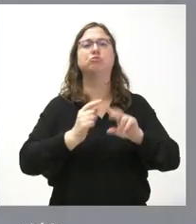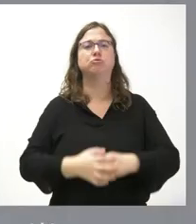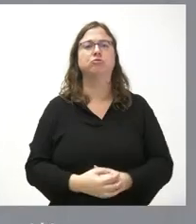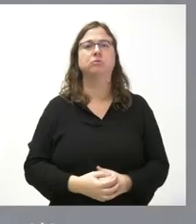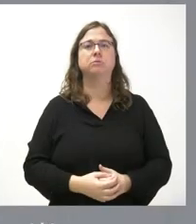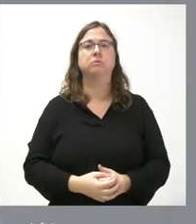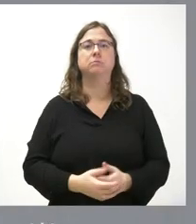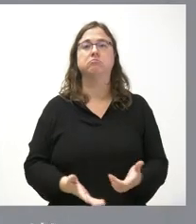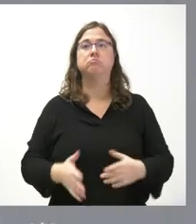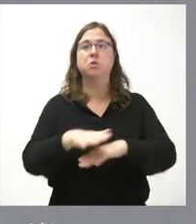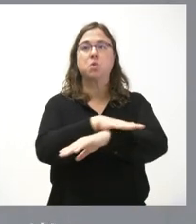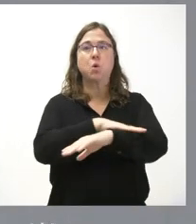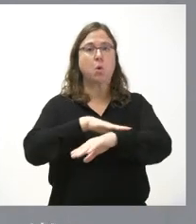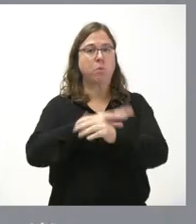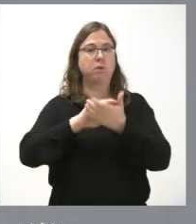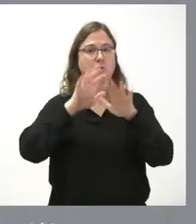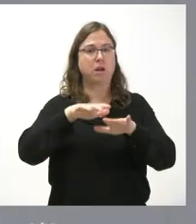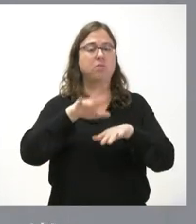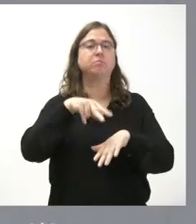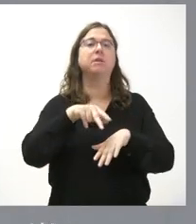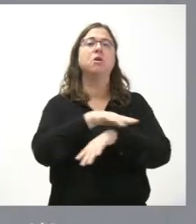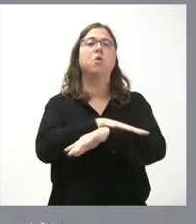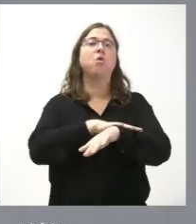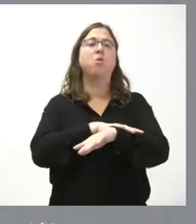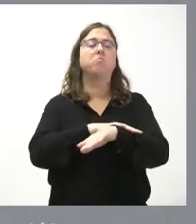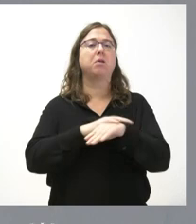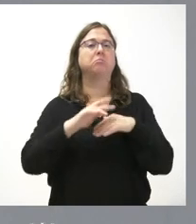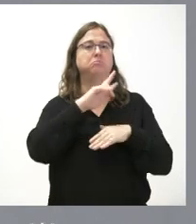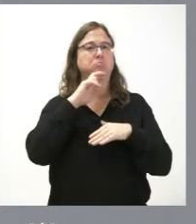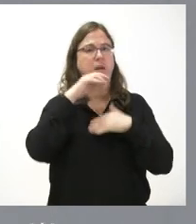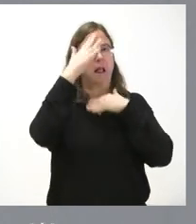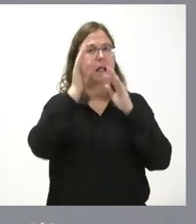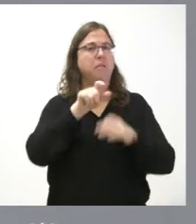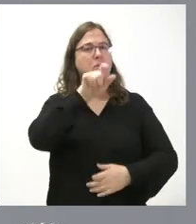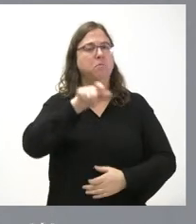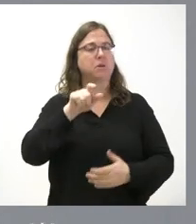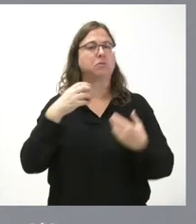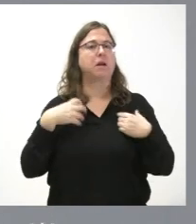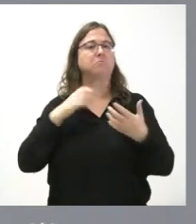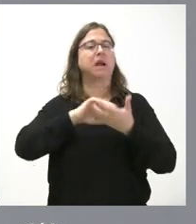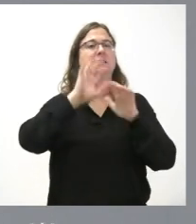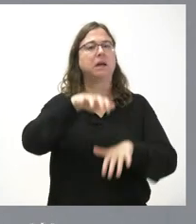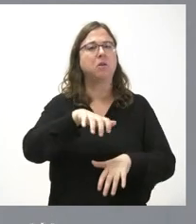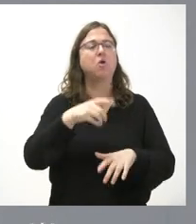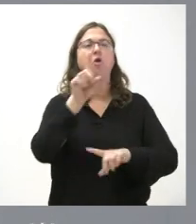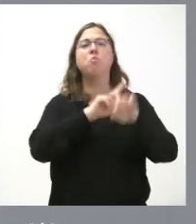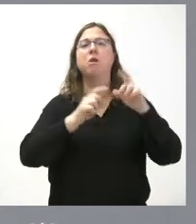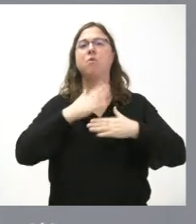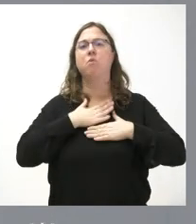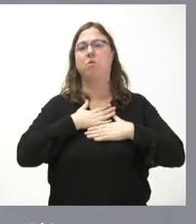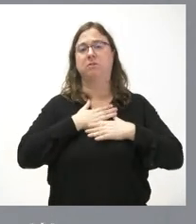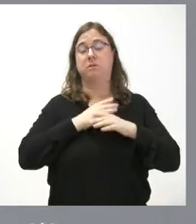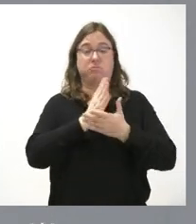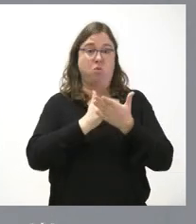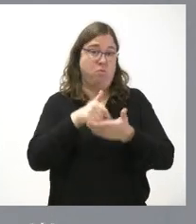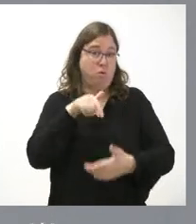Pues el gobierno de Castilla es un gobierno sólido, es un gobierno que presta atención a las personas de Castilla y León que se centran en los problemas de nuestra comunidad autónoma. Hoy mismo es un